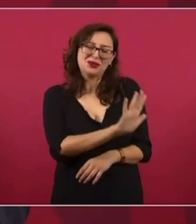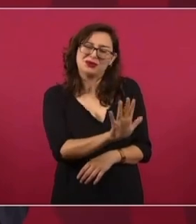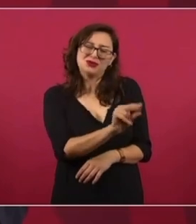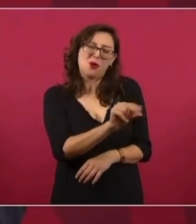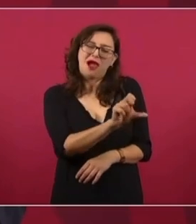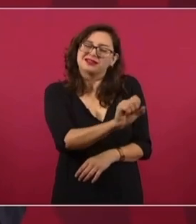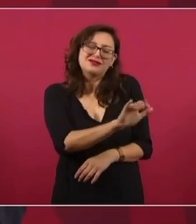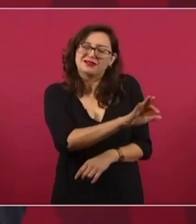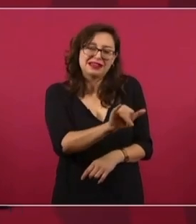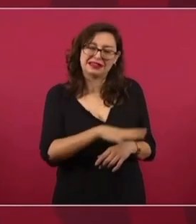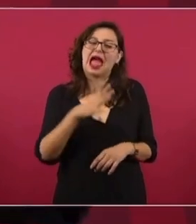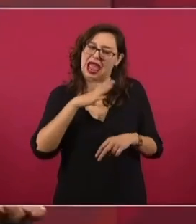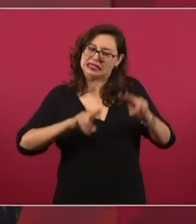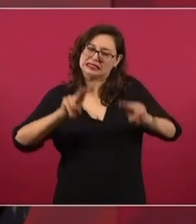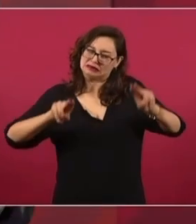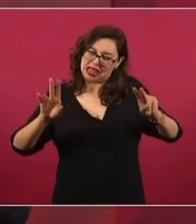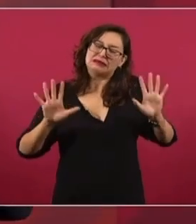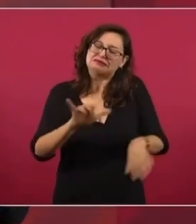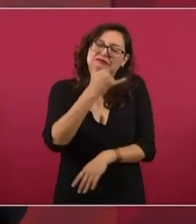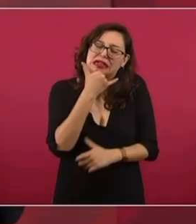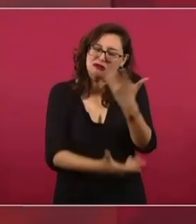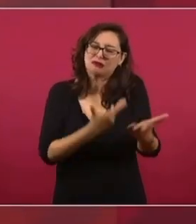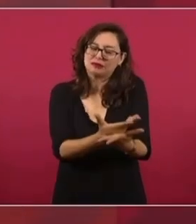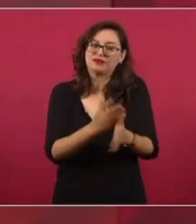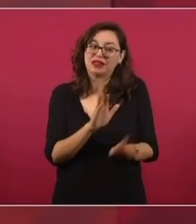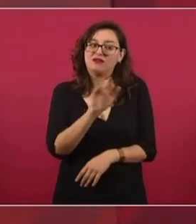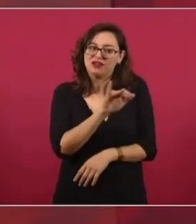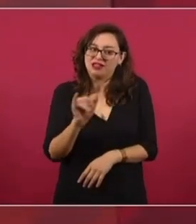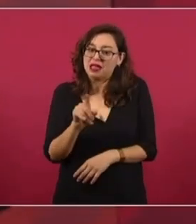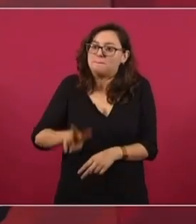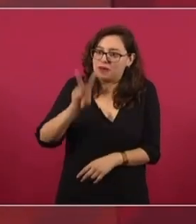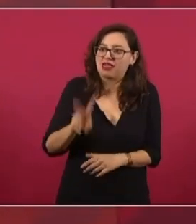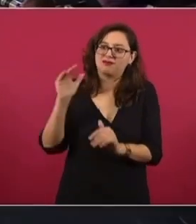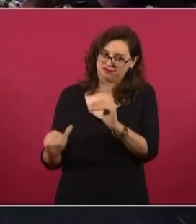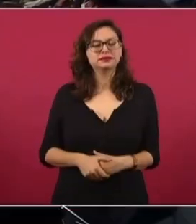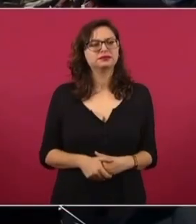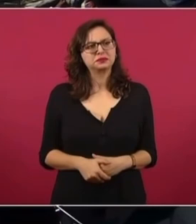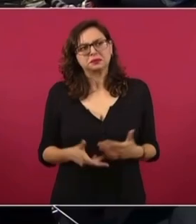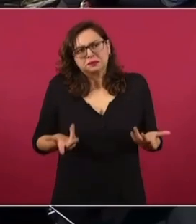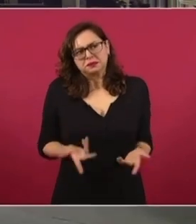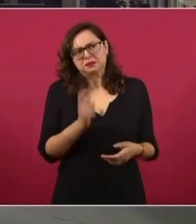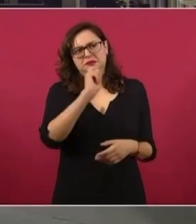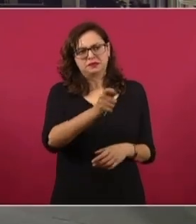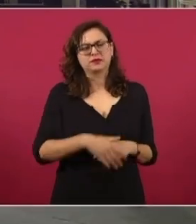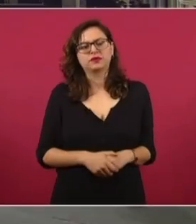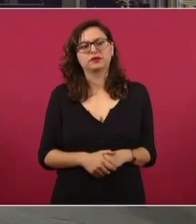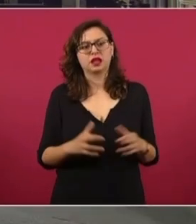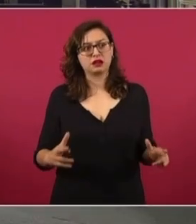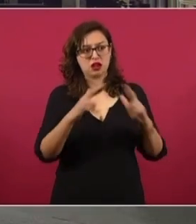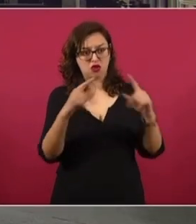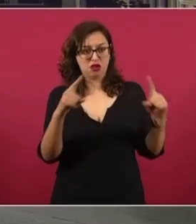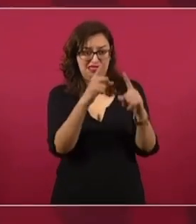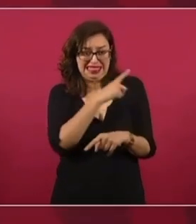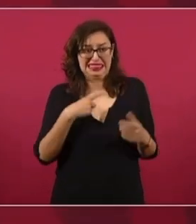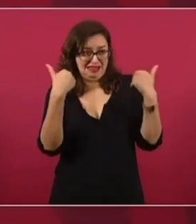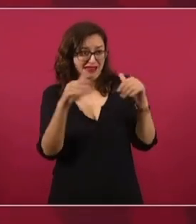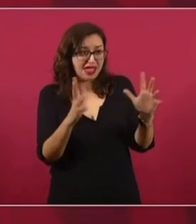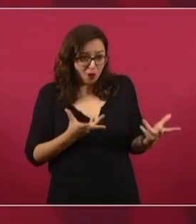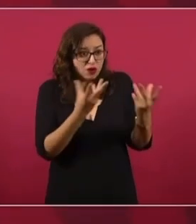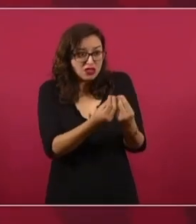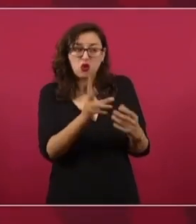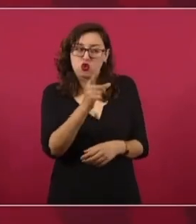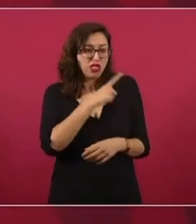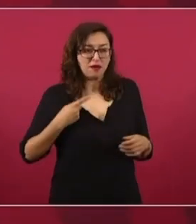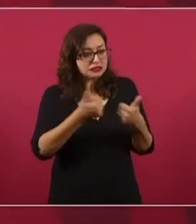niveles. Entonces, que nadie se ofenda. Estamos hablando de los potentados. ¿Hay un distanciamiento con el grupo de iglesias? No hay. Llevamos muy buena